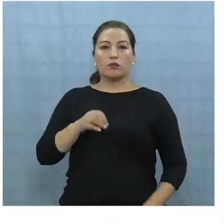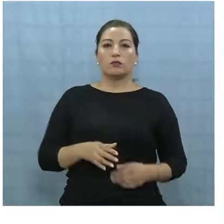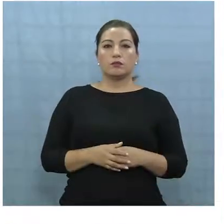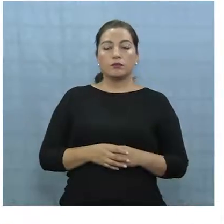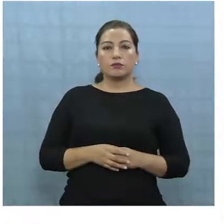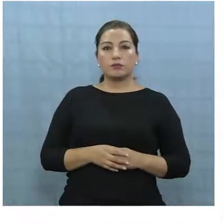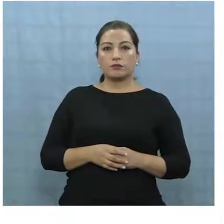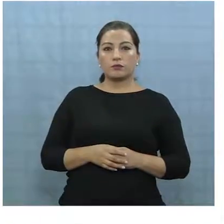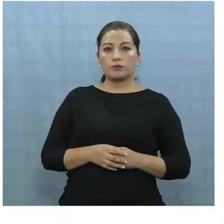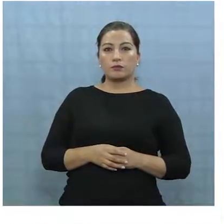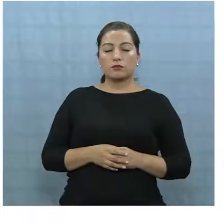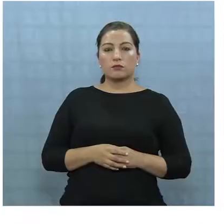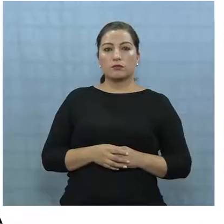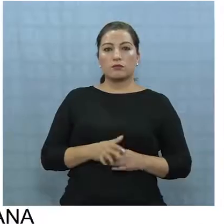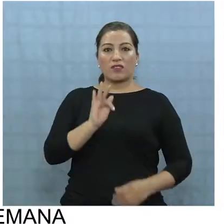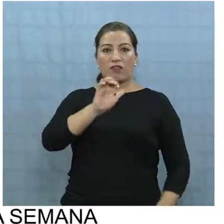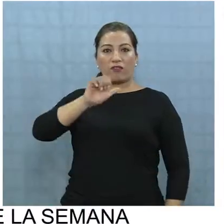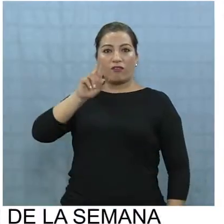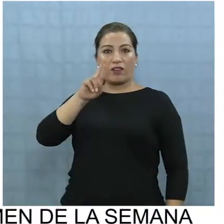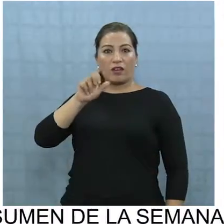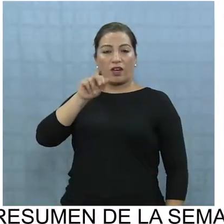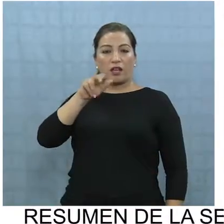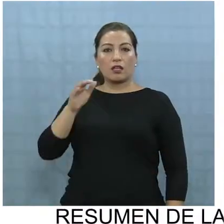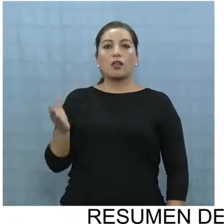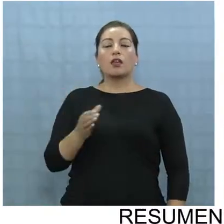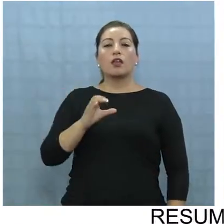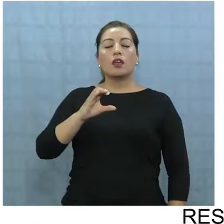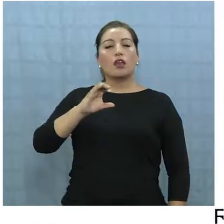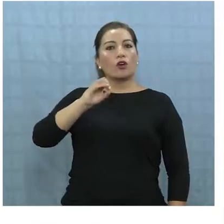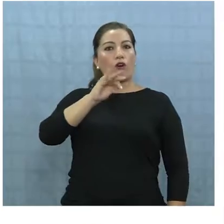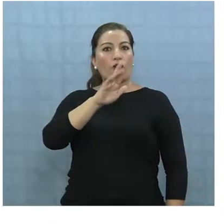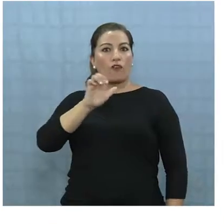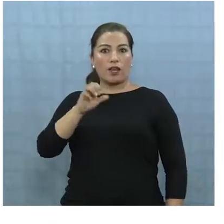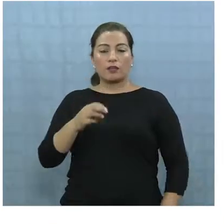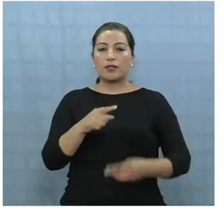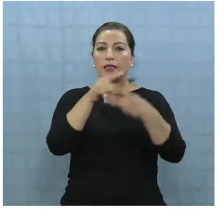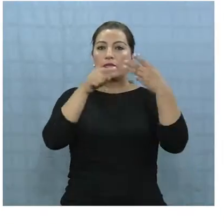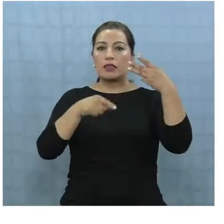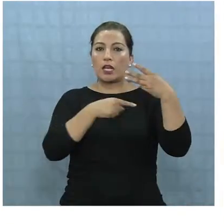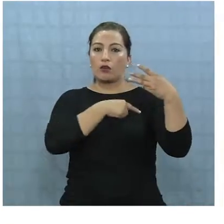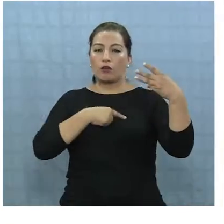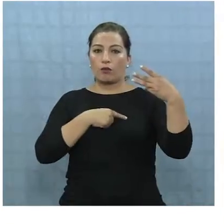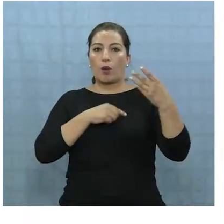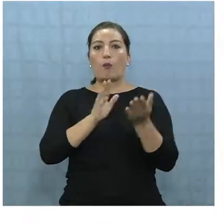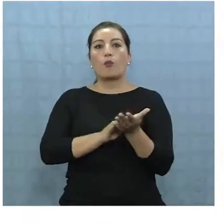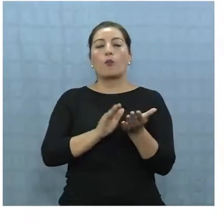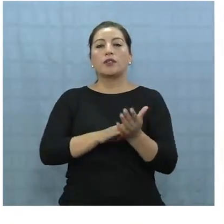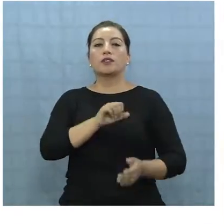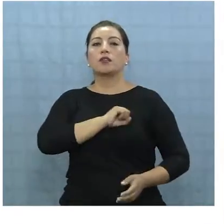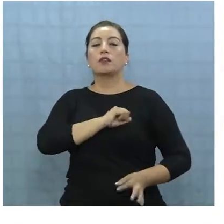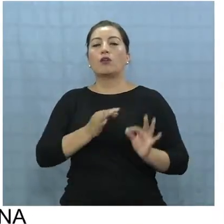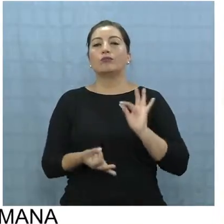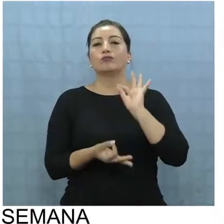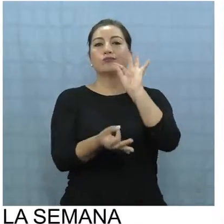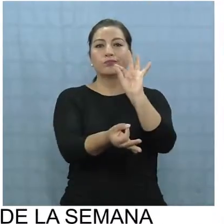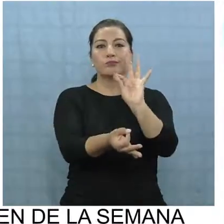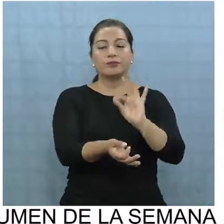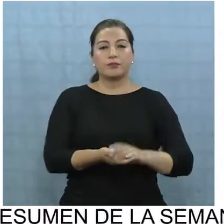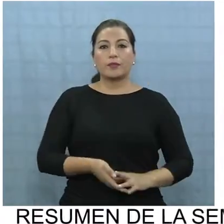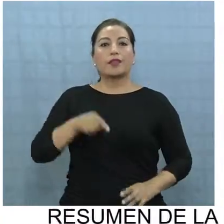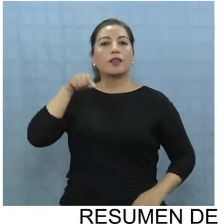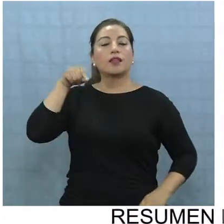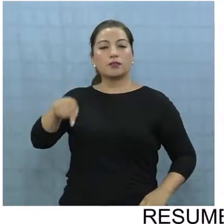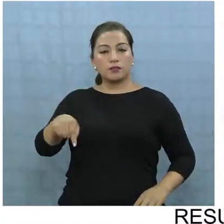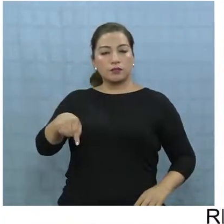Ferrari y Cofré. Eso es lo que propusimos nosotros a Santiago como Renovación